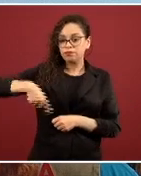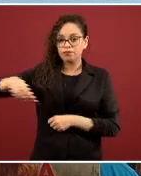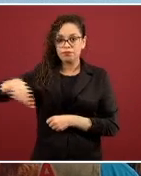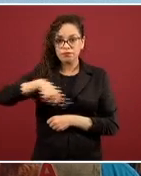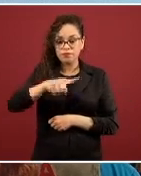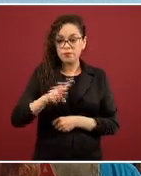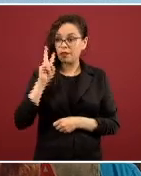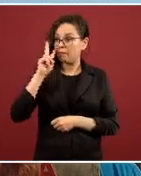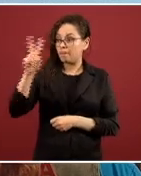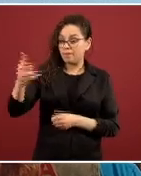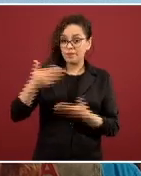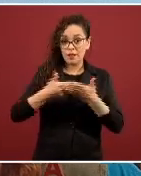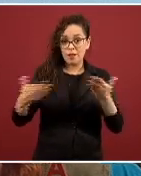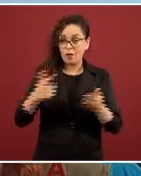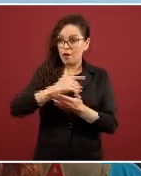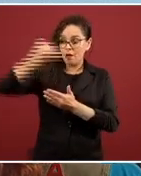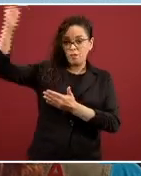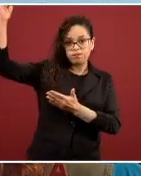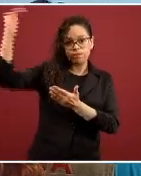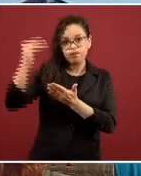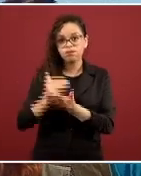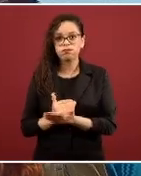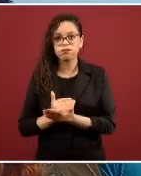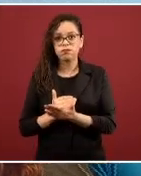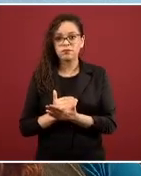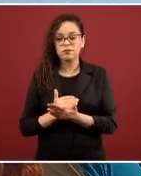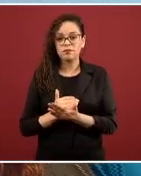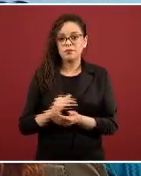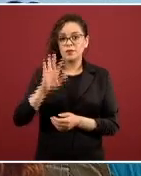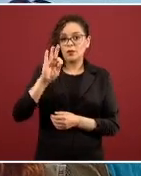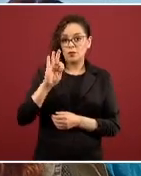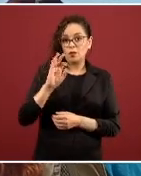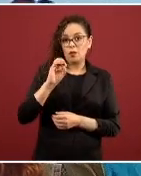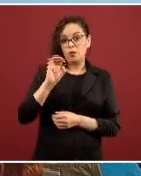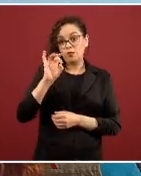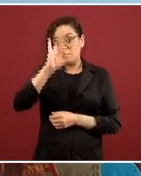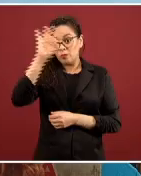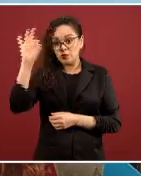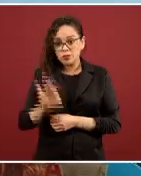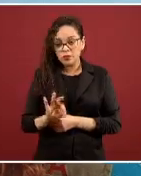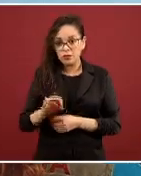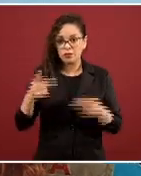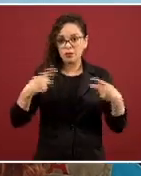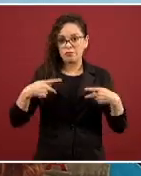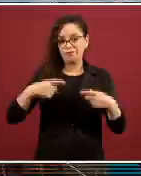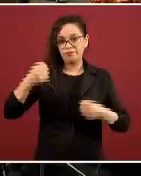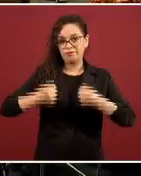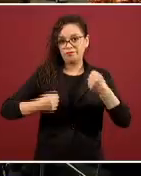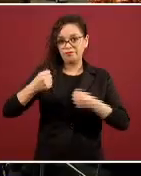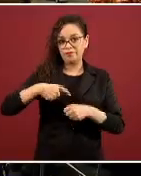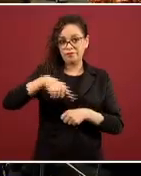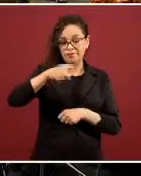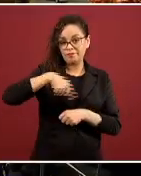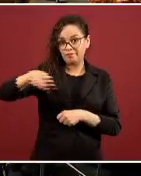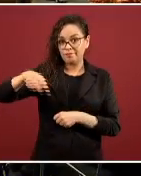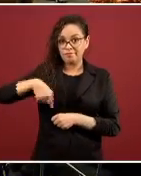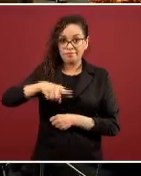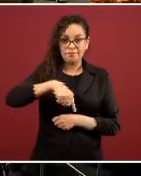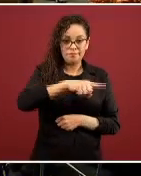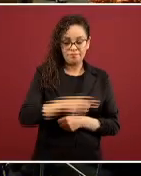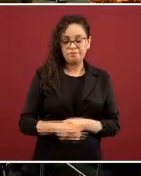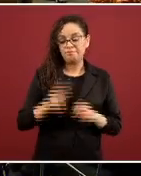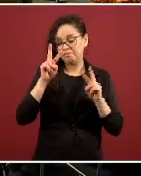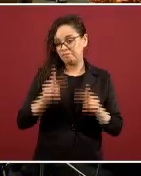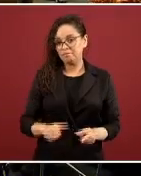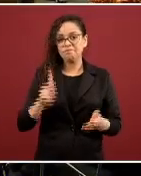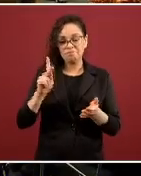con menos de 40 o 30 por ciento de los vehículos circulando. Nuevamente, agradecimiento a las